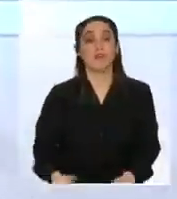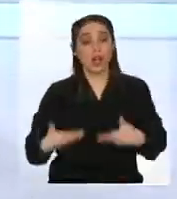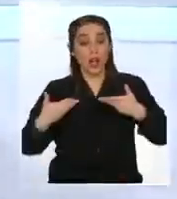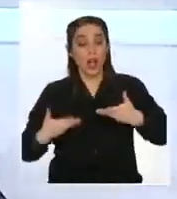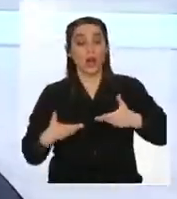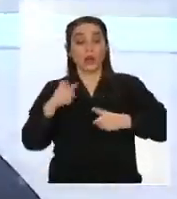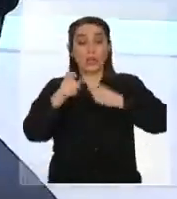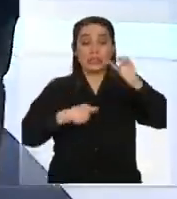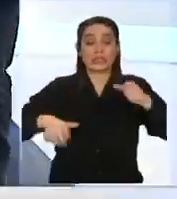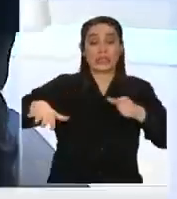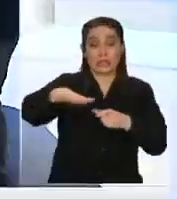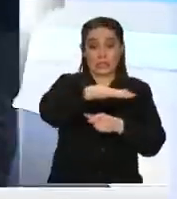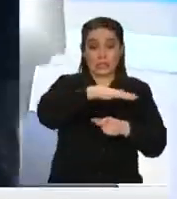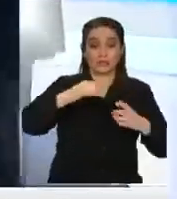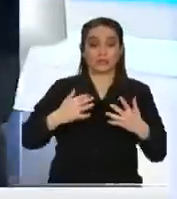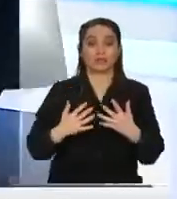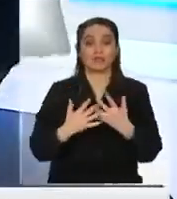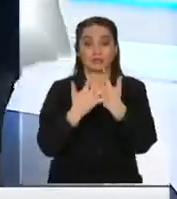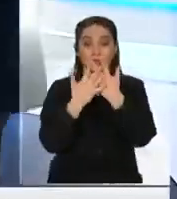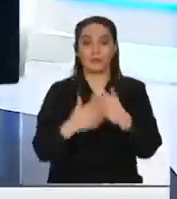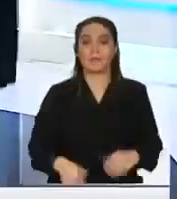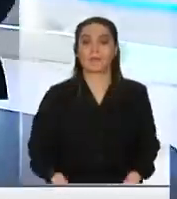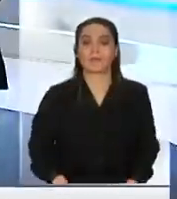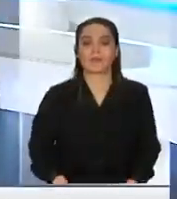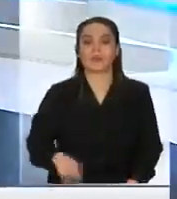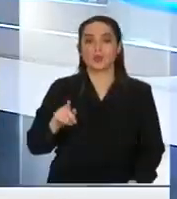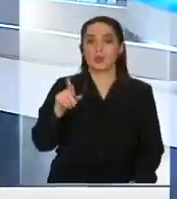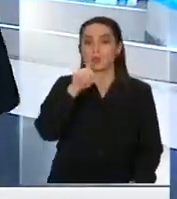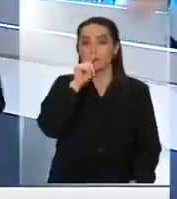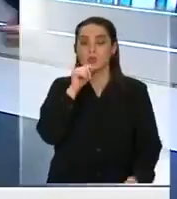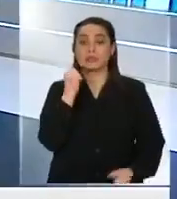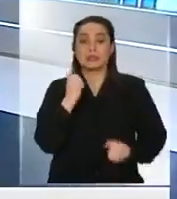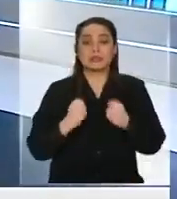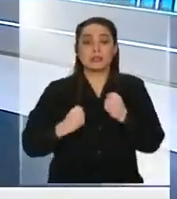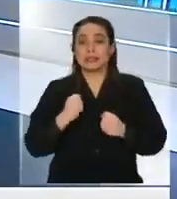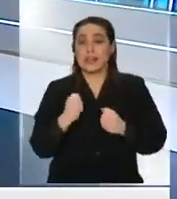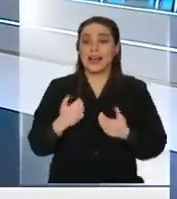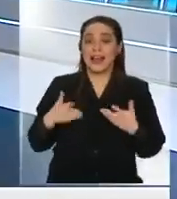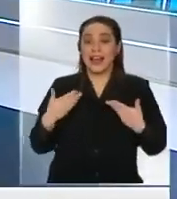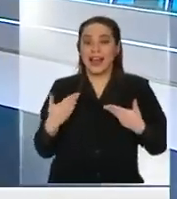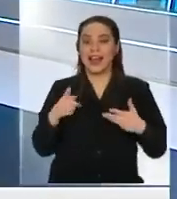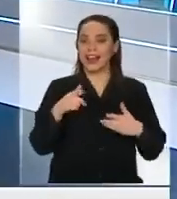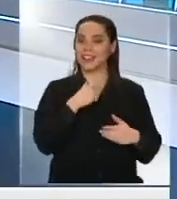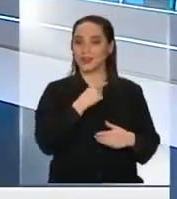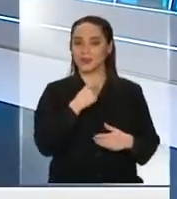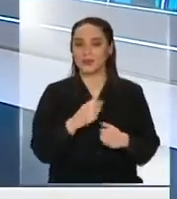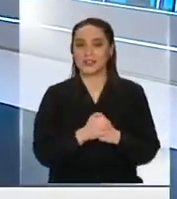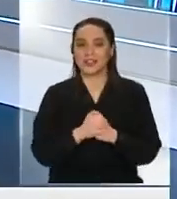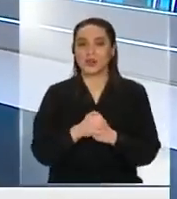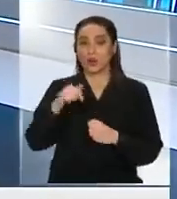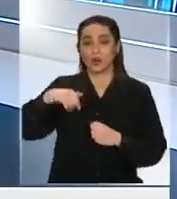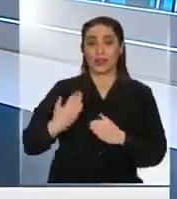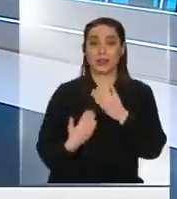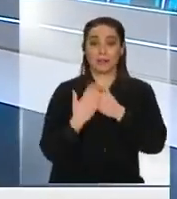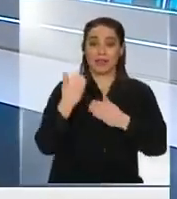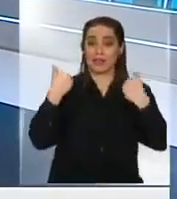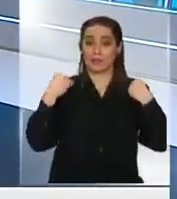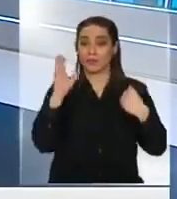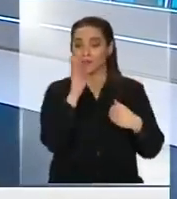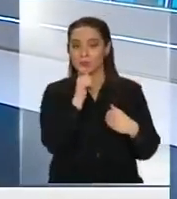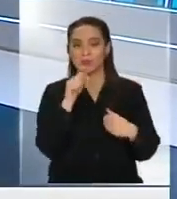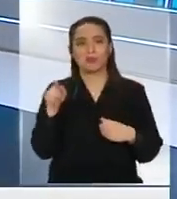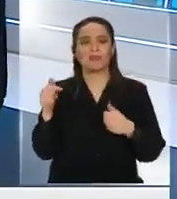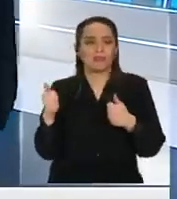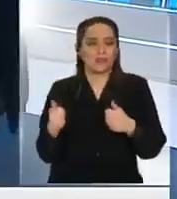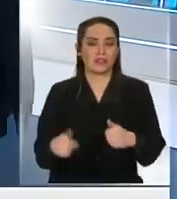Yo te veo muy apegado en Twitter, pero... ¡Epa! No, es que ha sido bueno el... Ah, te hizo bien. No trotaste hoy día, pero aquí hemos